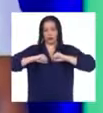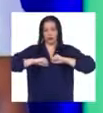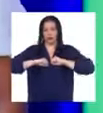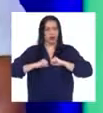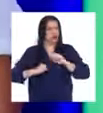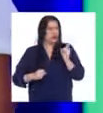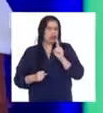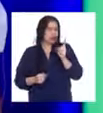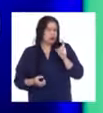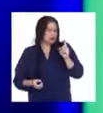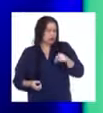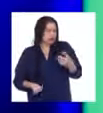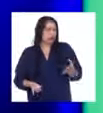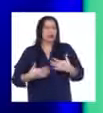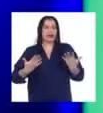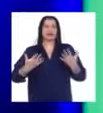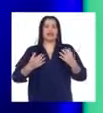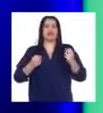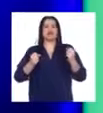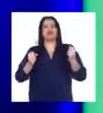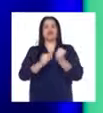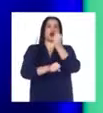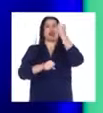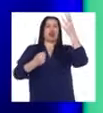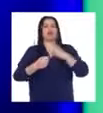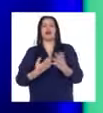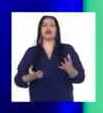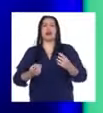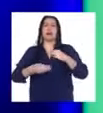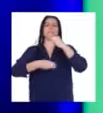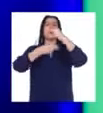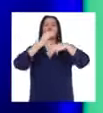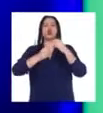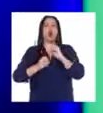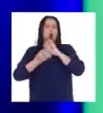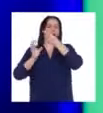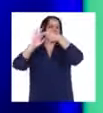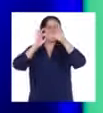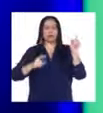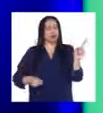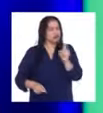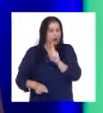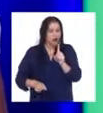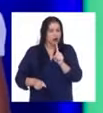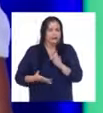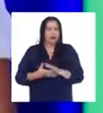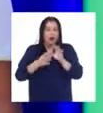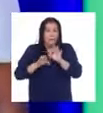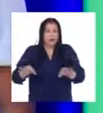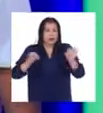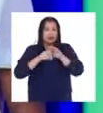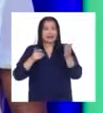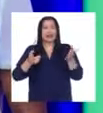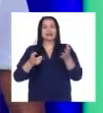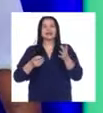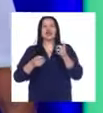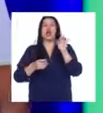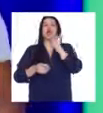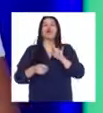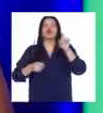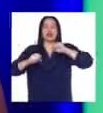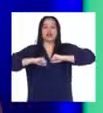para que sean campeones mundiales o olímpicos sino hablo de utilizar el deporte como una